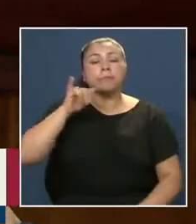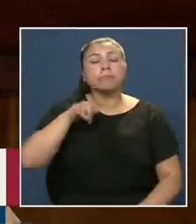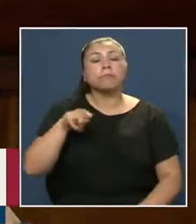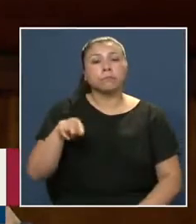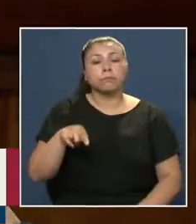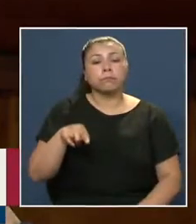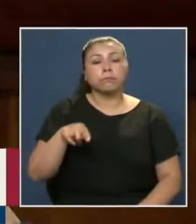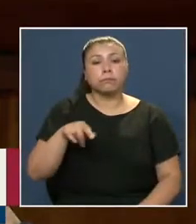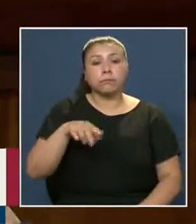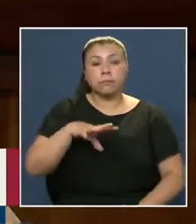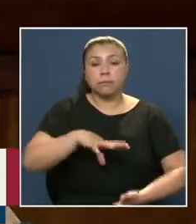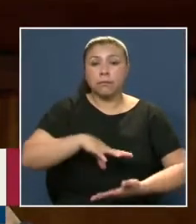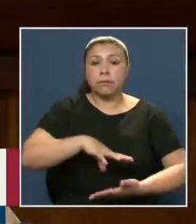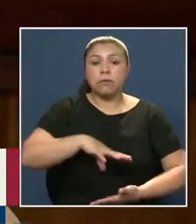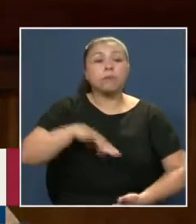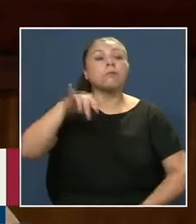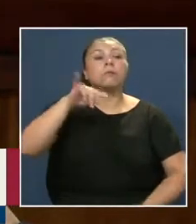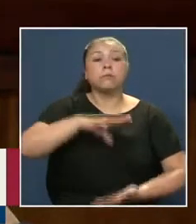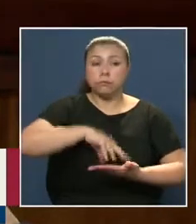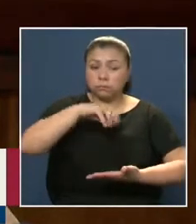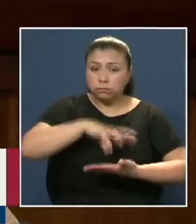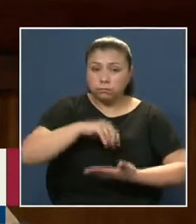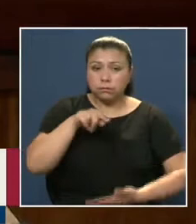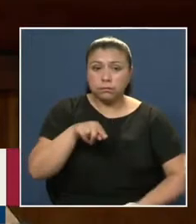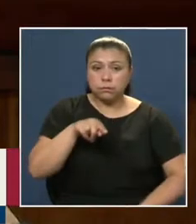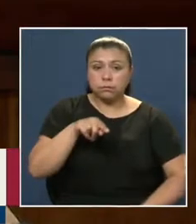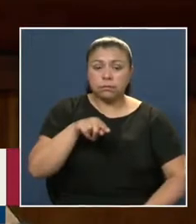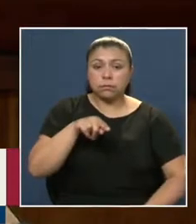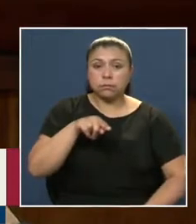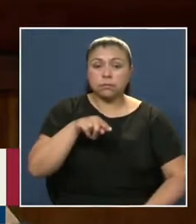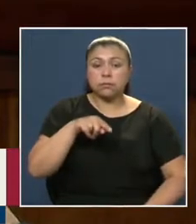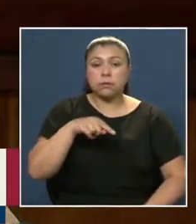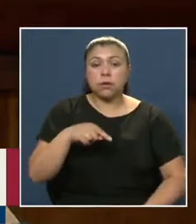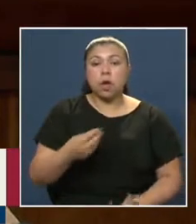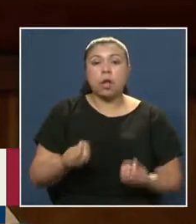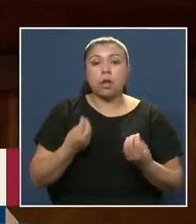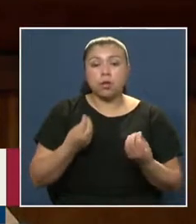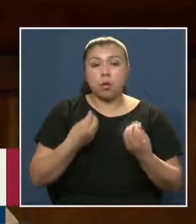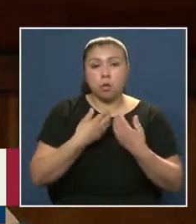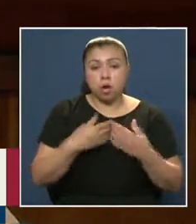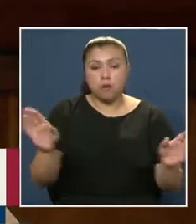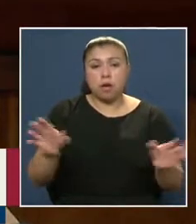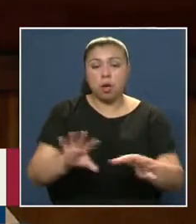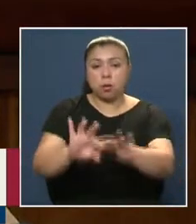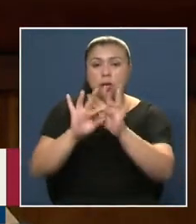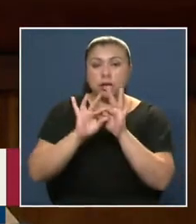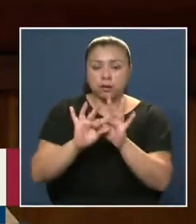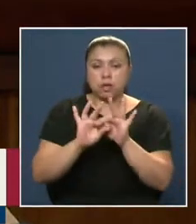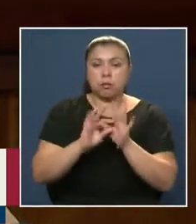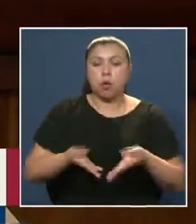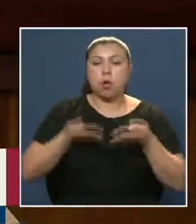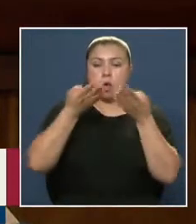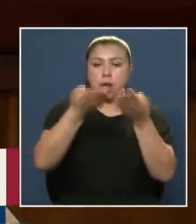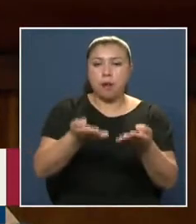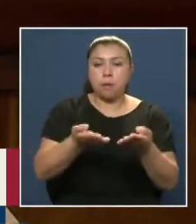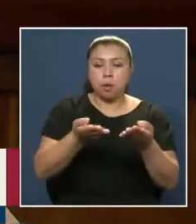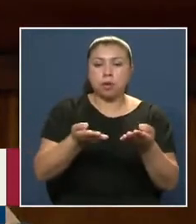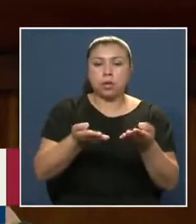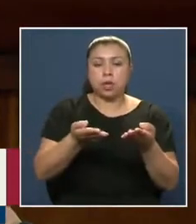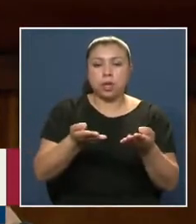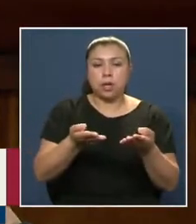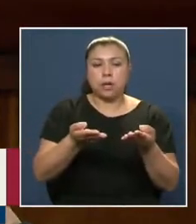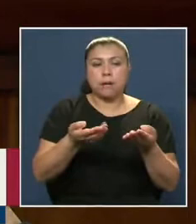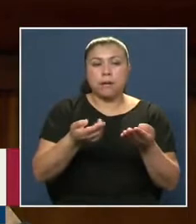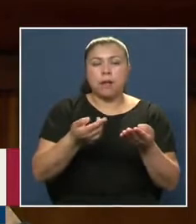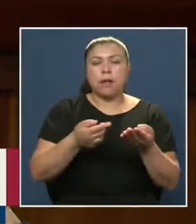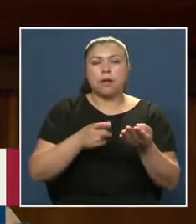aporte A la historia De Arica Y como Liberal También Un agradecimiento Por su aporte A lo que fue